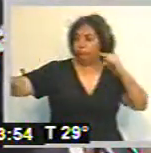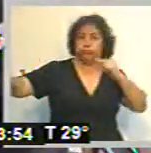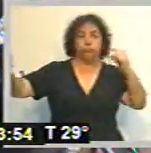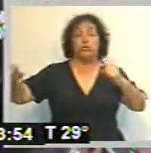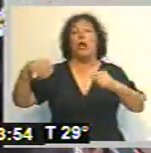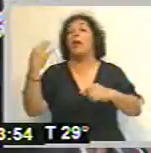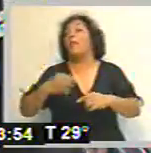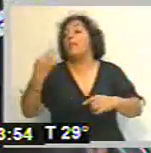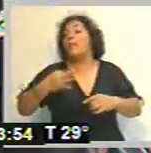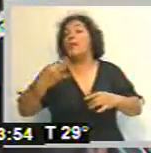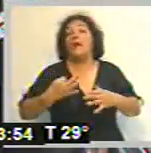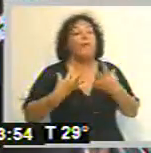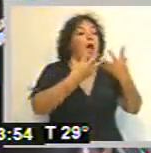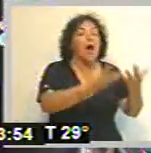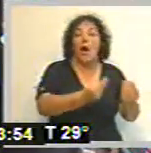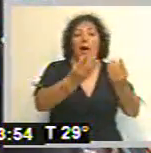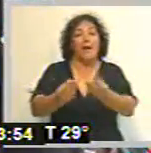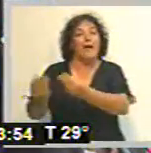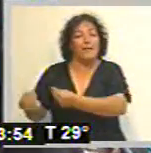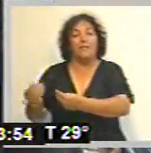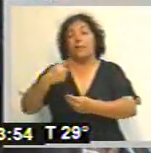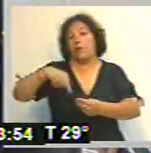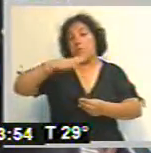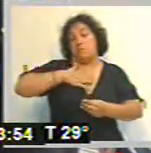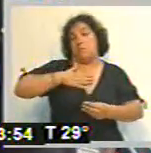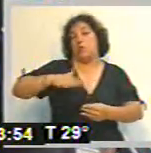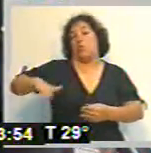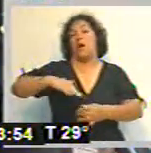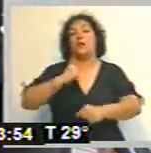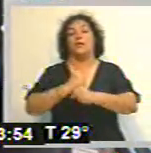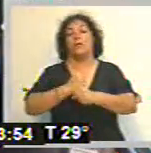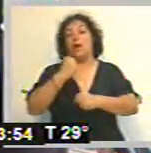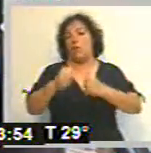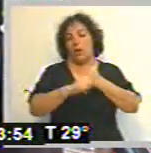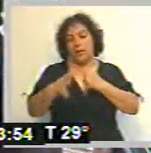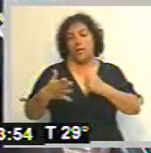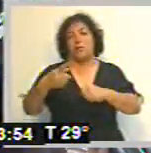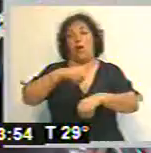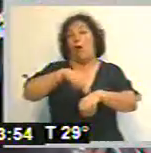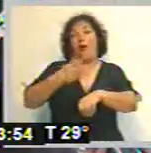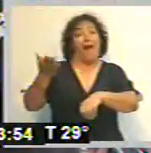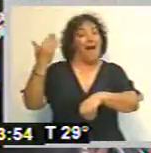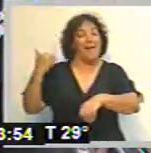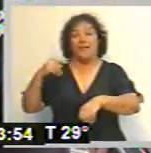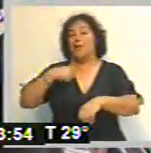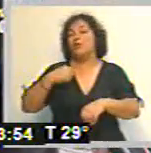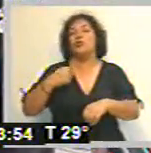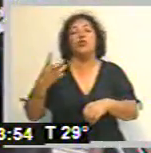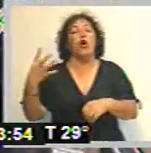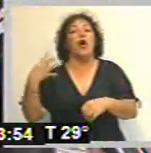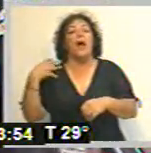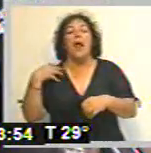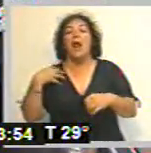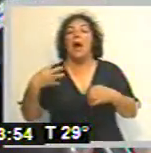que cubrirlo. Desde mi posición, hasta hace unas horas atrás, el director general de emergencia en la